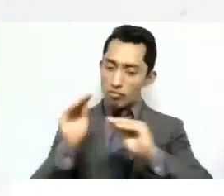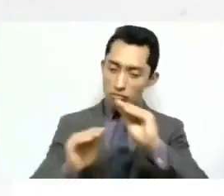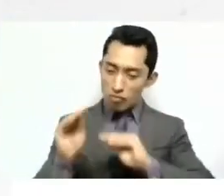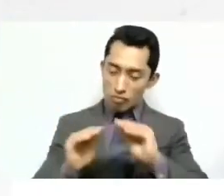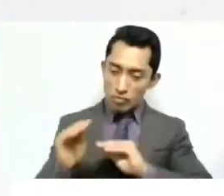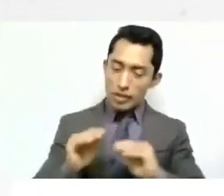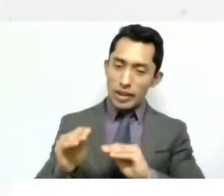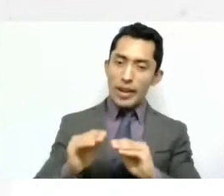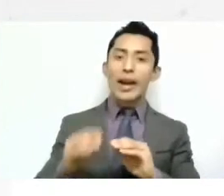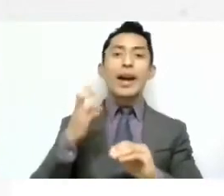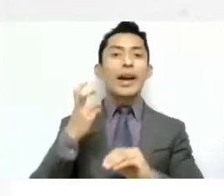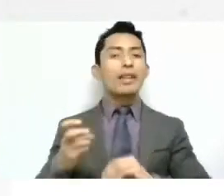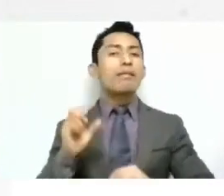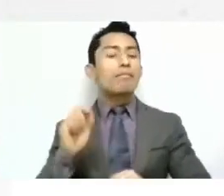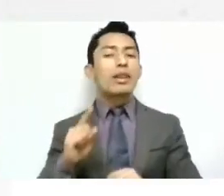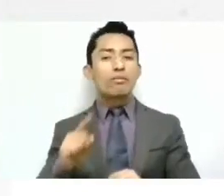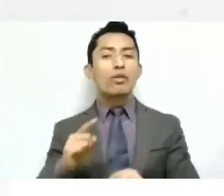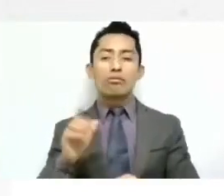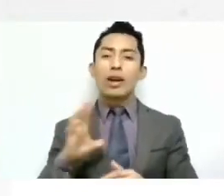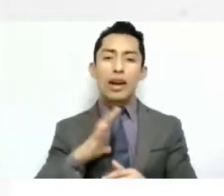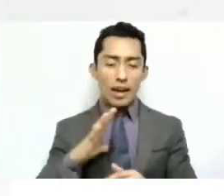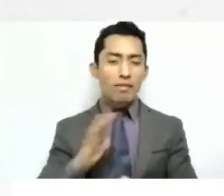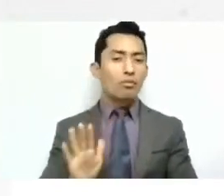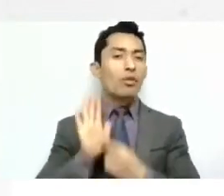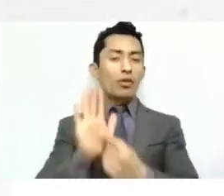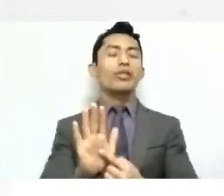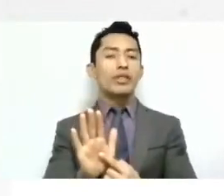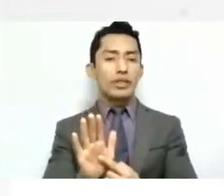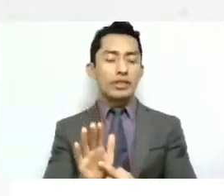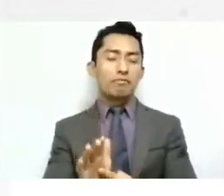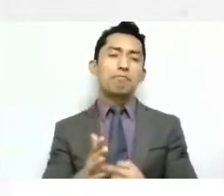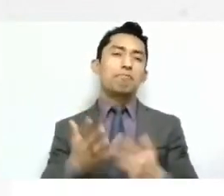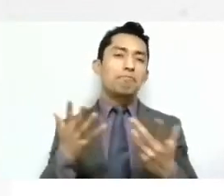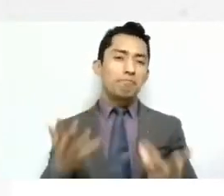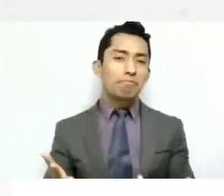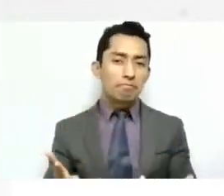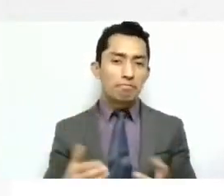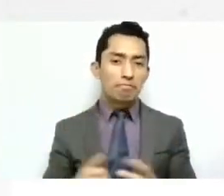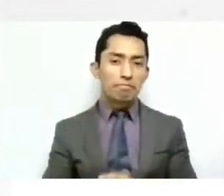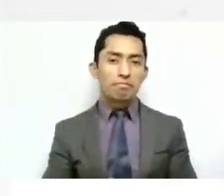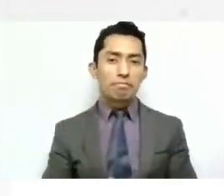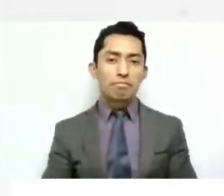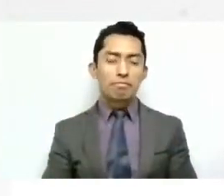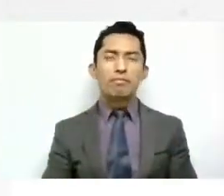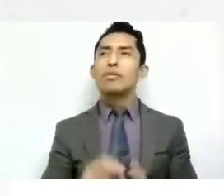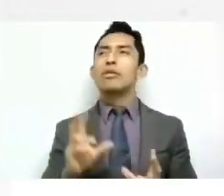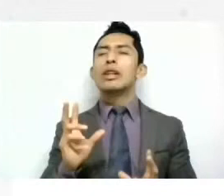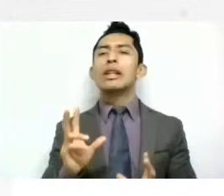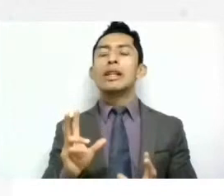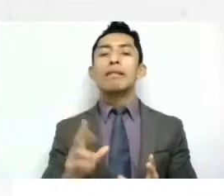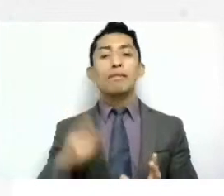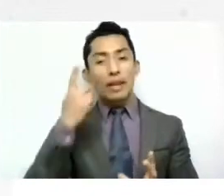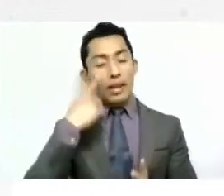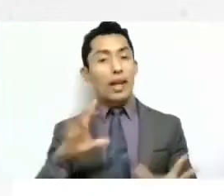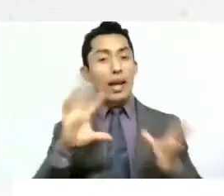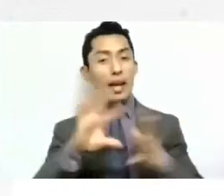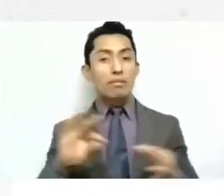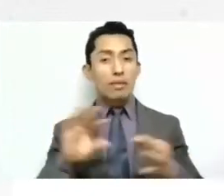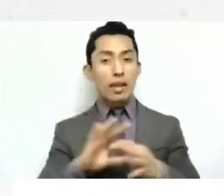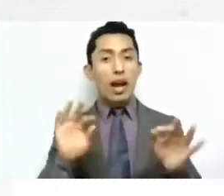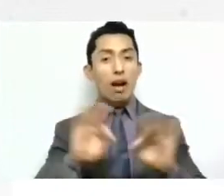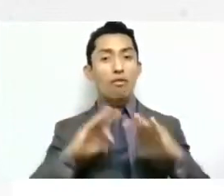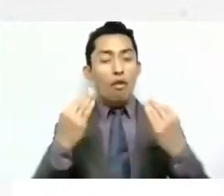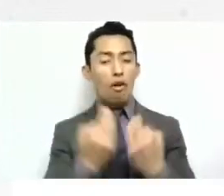presentando el centro. ¿No? Como dejar de hablar, digamos, no dejar de hablar sino mostrar una narrativa alternativa,